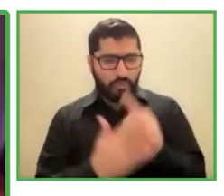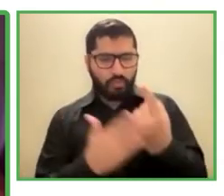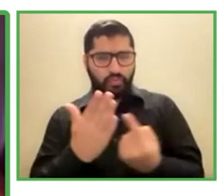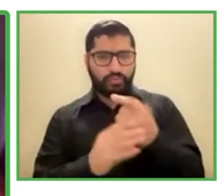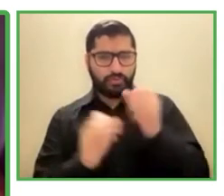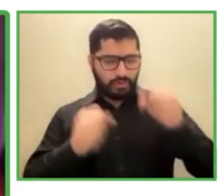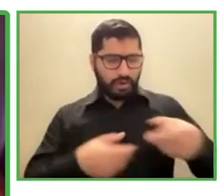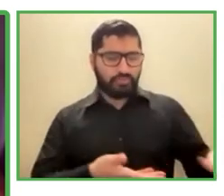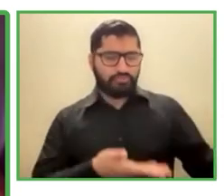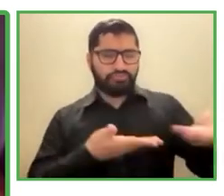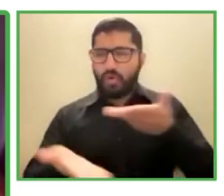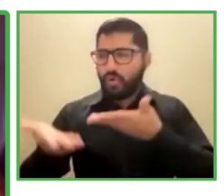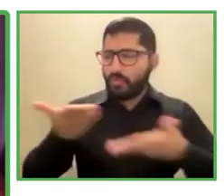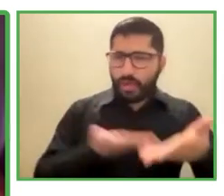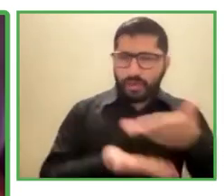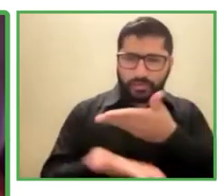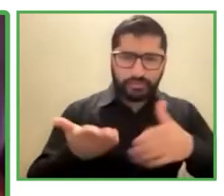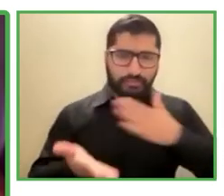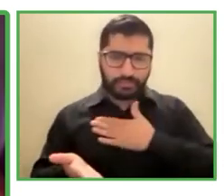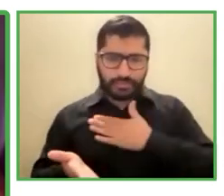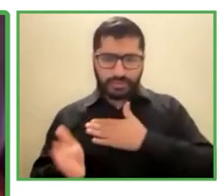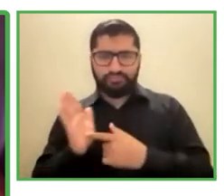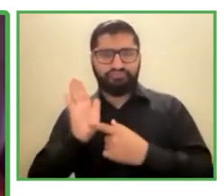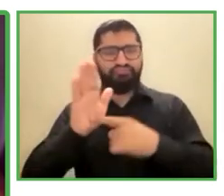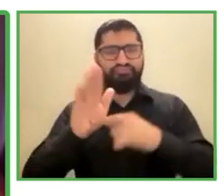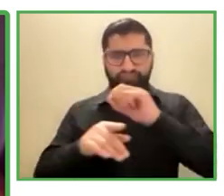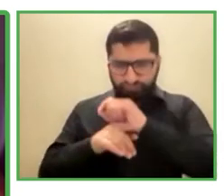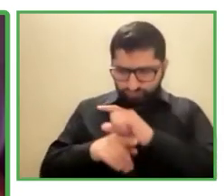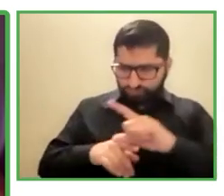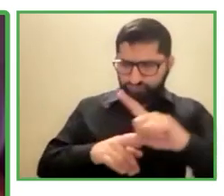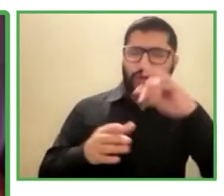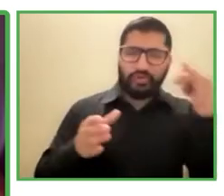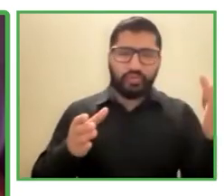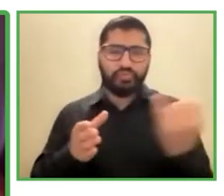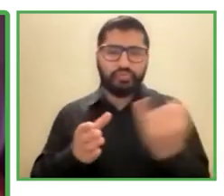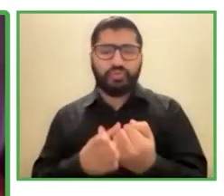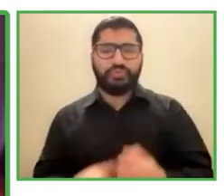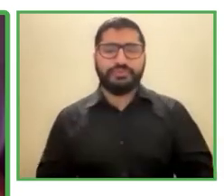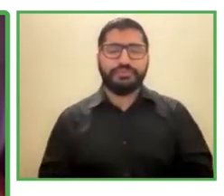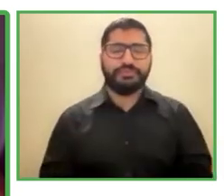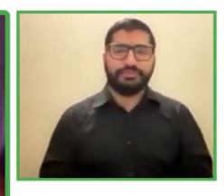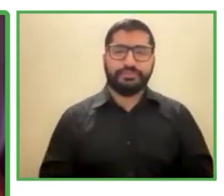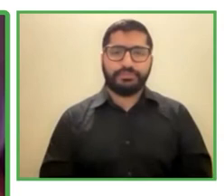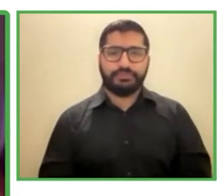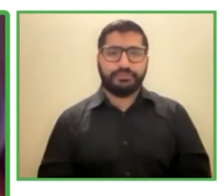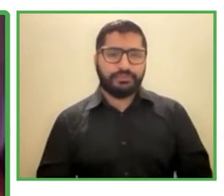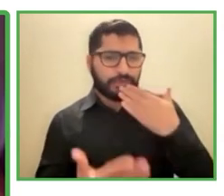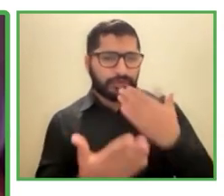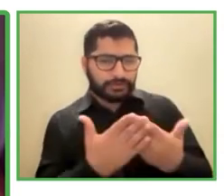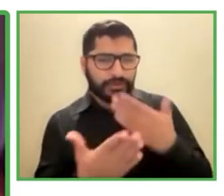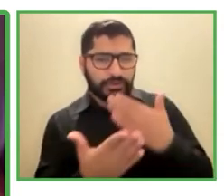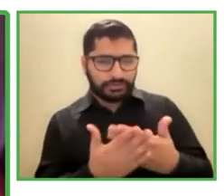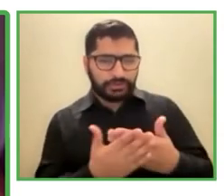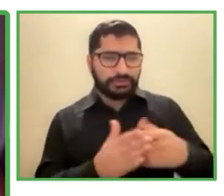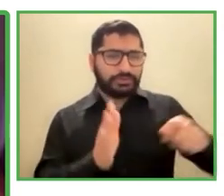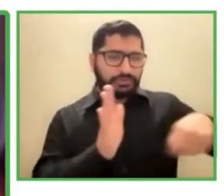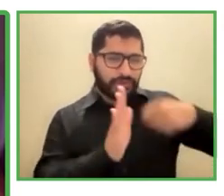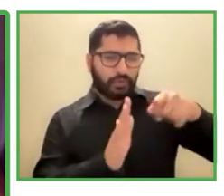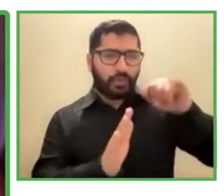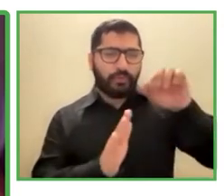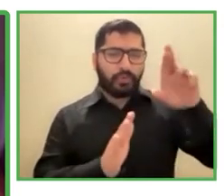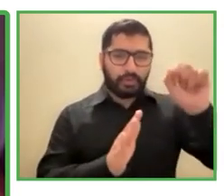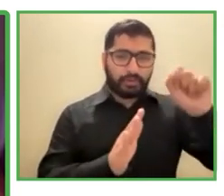mi emprendimiento inclusivo agradezco mucho a Zero Project creo que es una